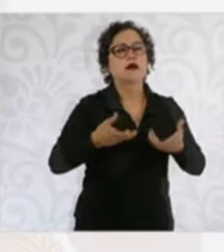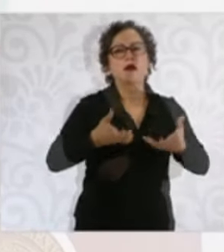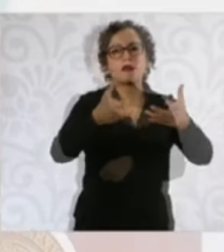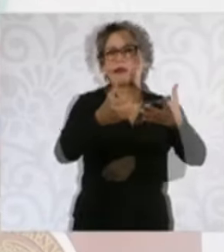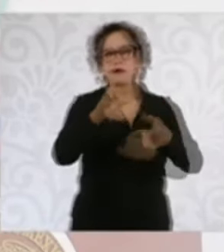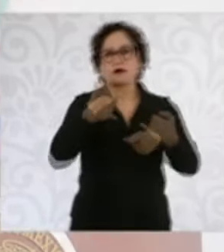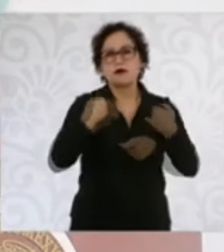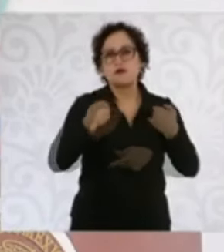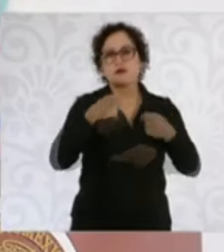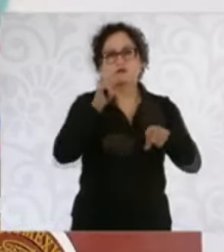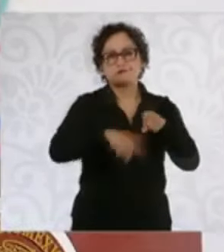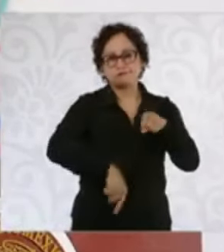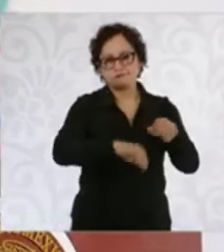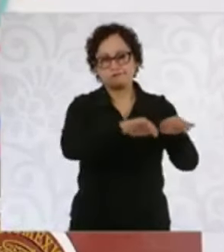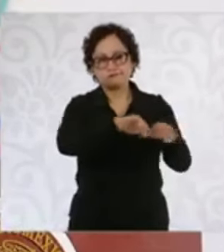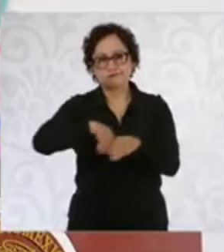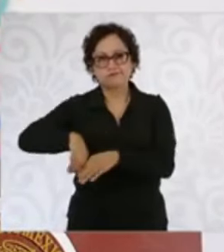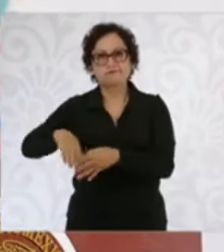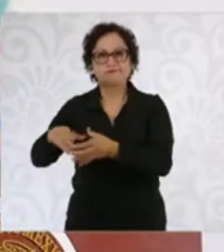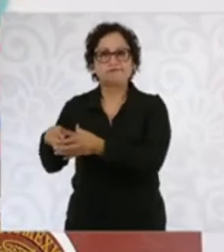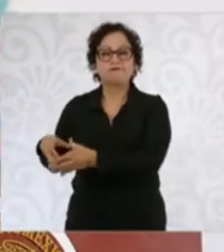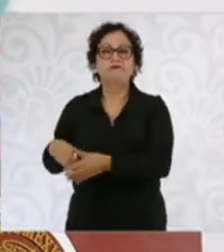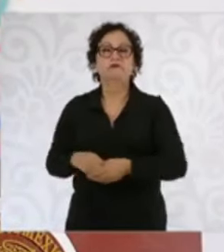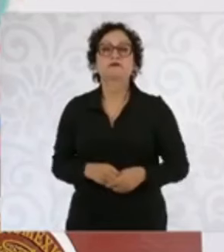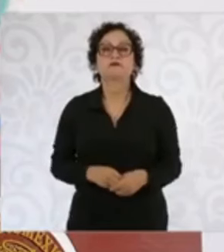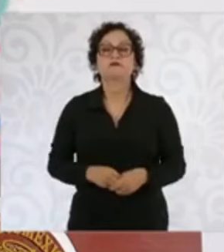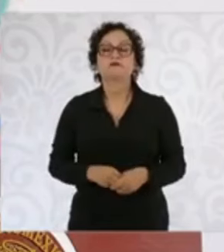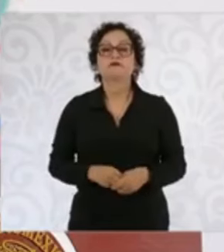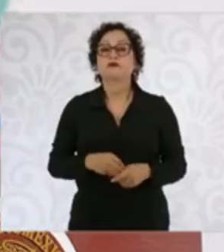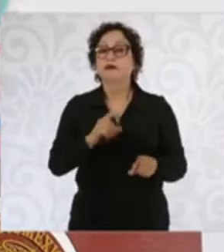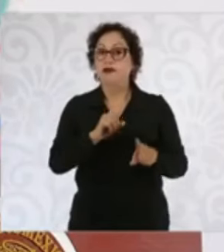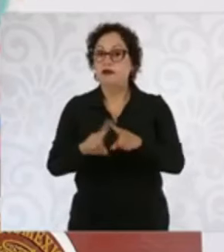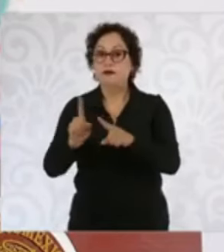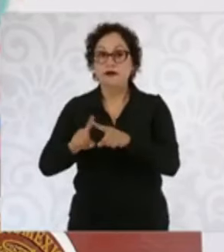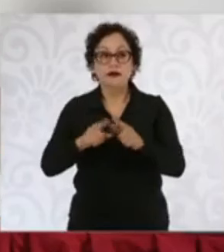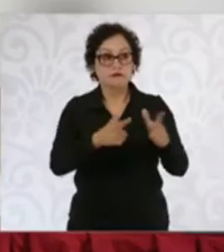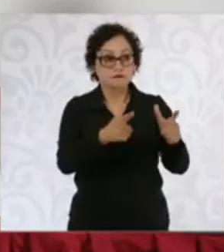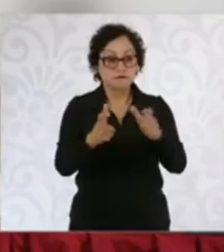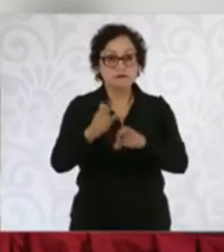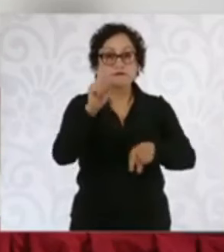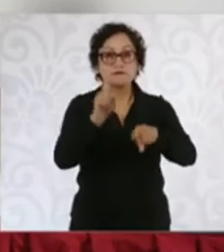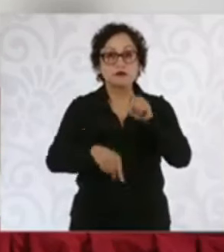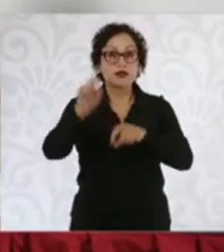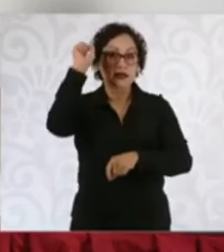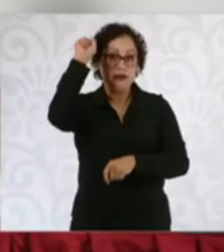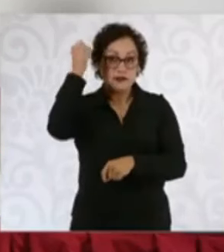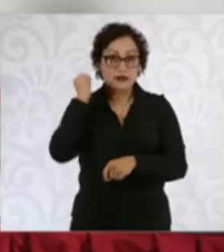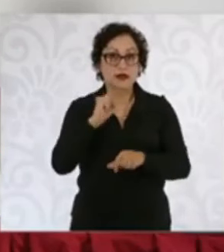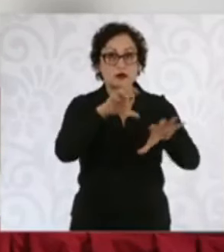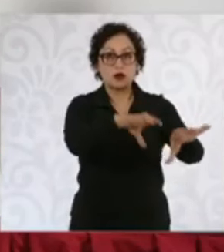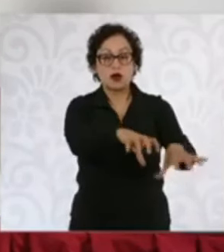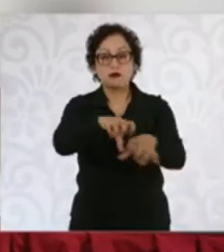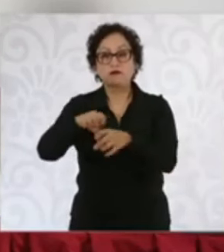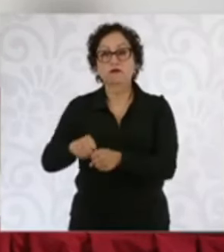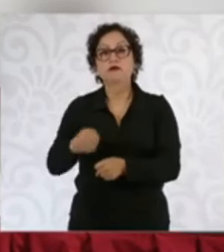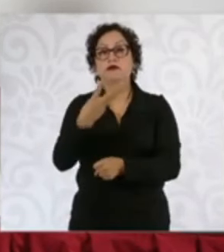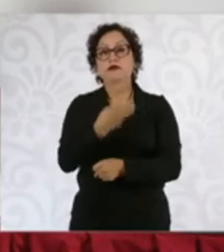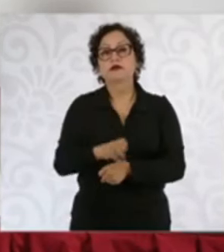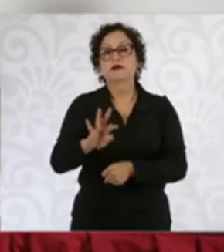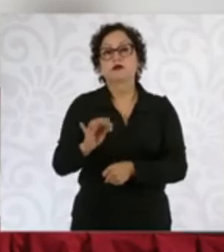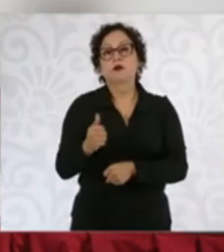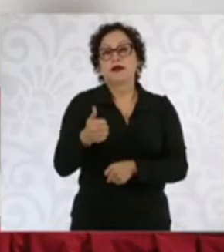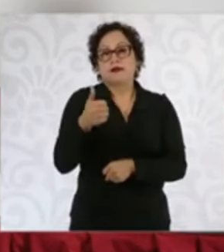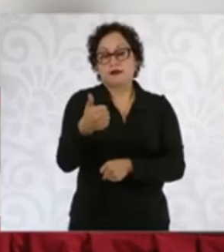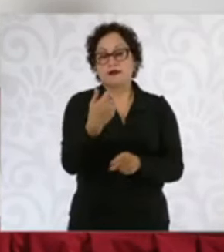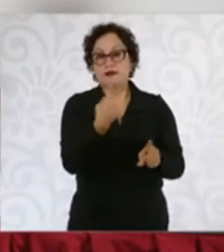de miles de jóvenes. Entre los aseguramientos de armas destaca Sinaloa, con el mayor número de aseguramiento de armamento con 346 armas